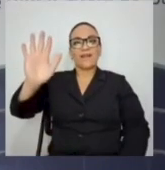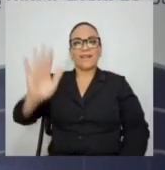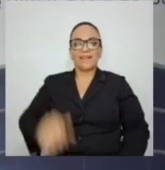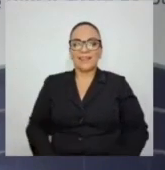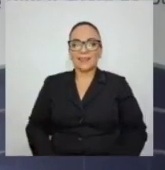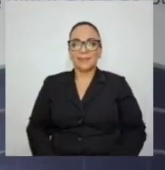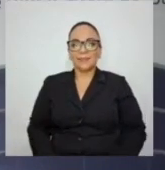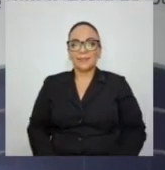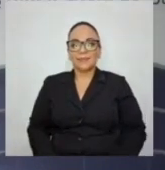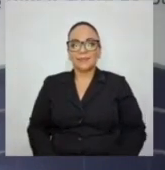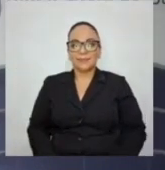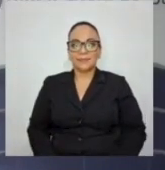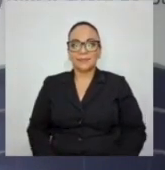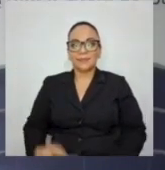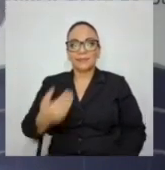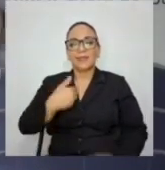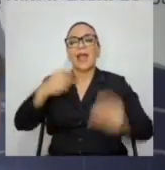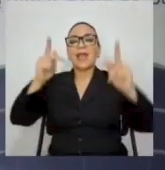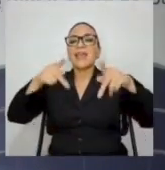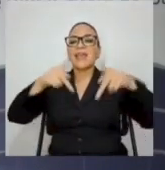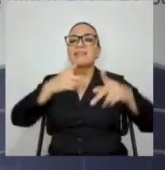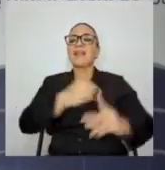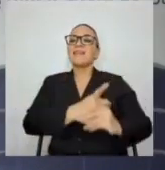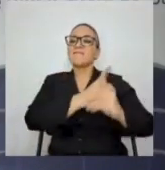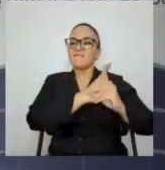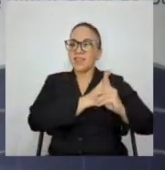porque hay gente que defiende